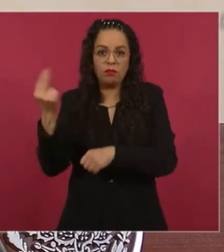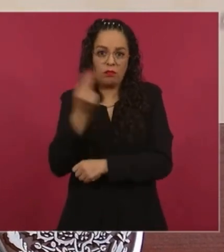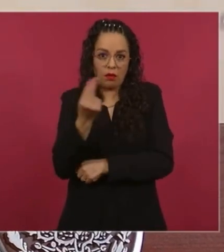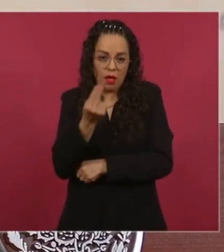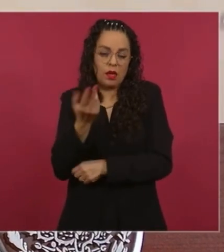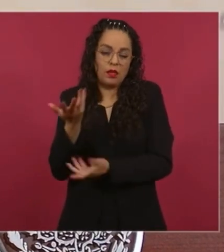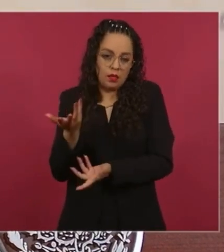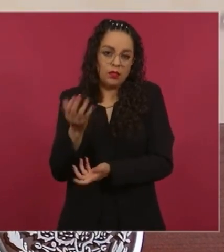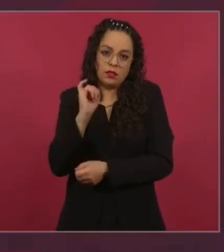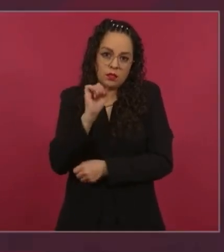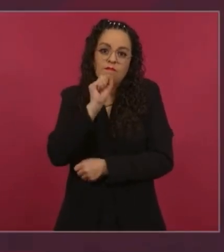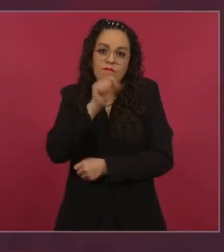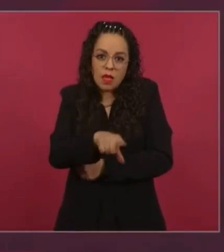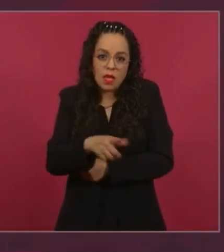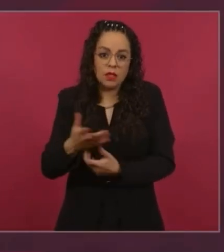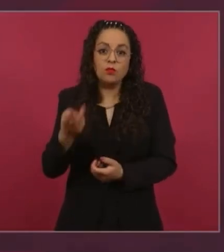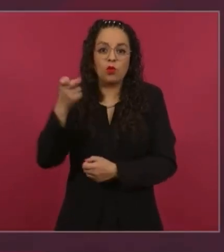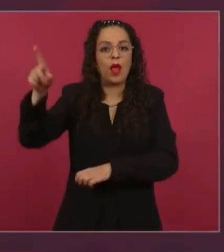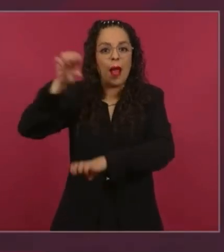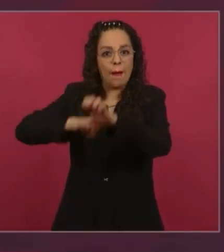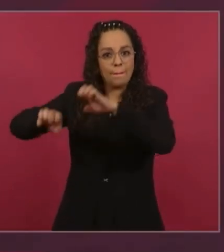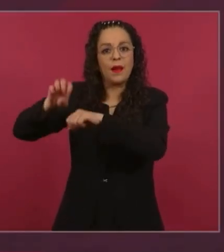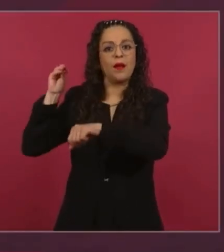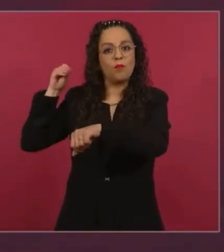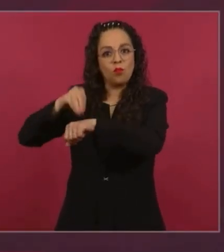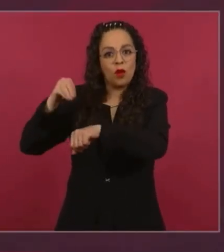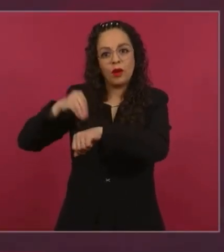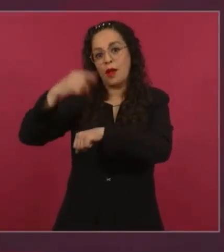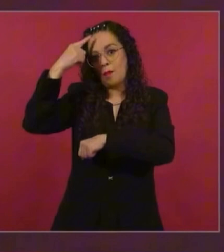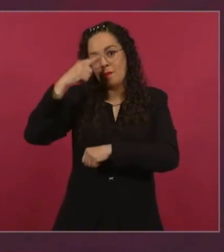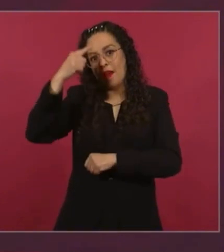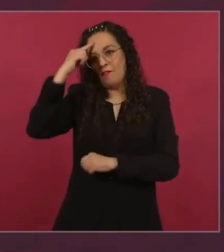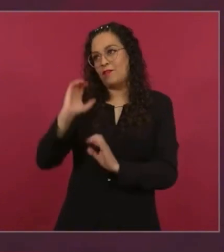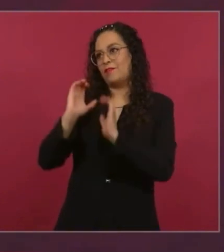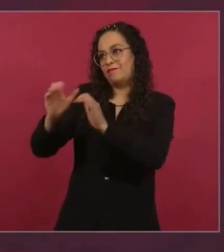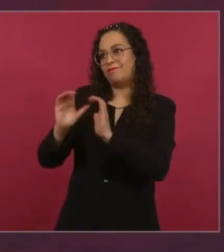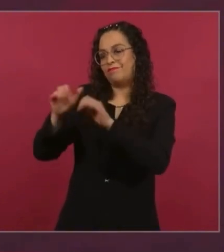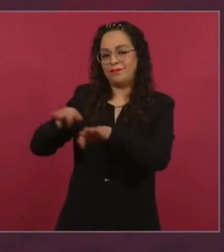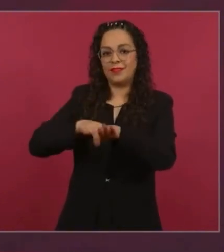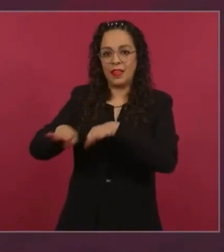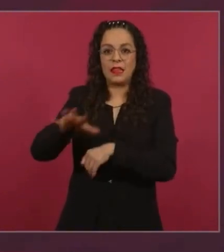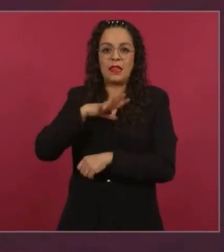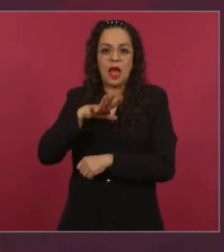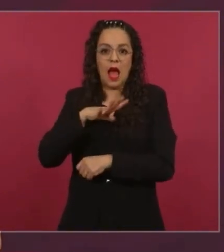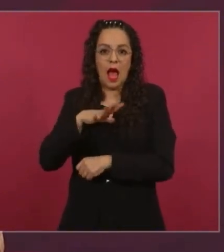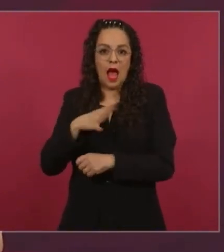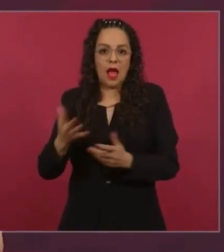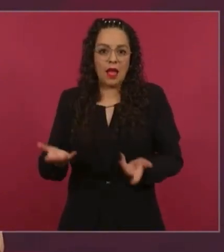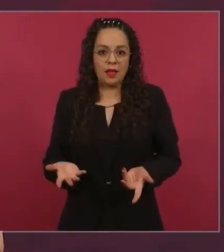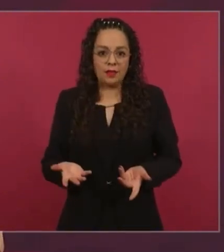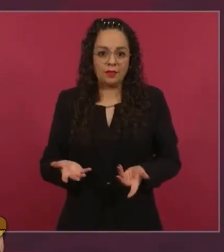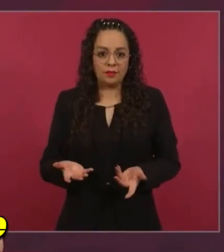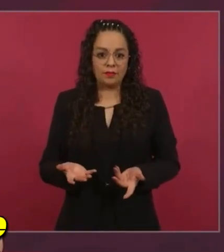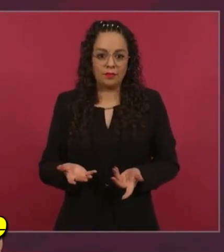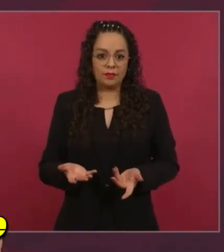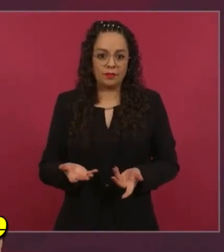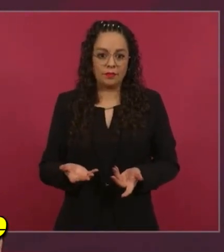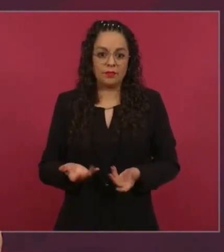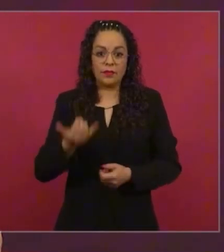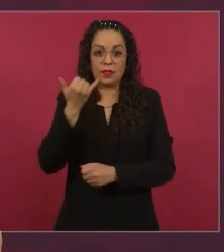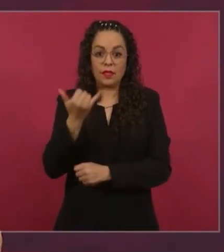empleo y para eso las empresas. Y el sector público, que es también